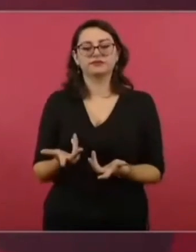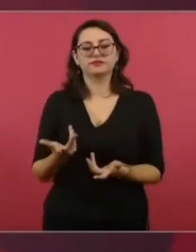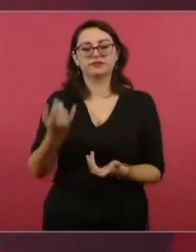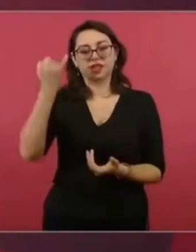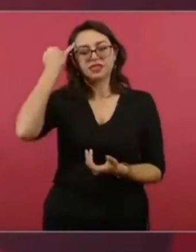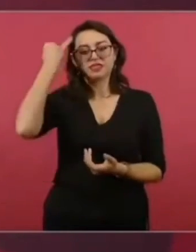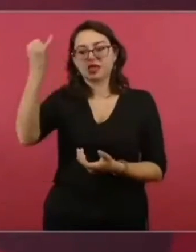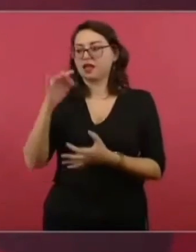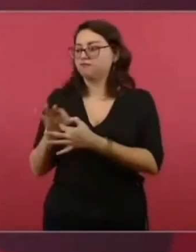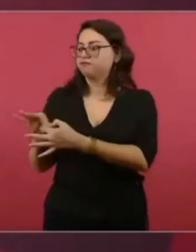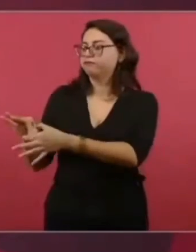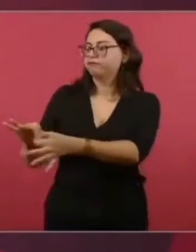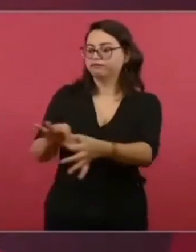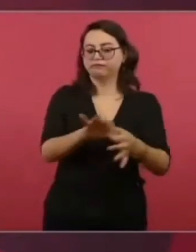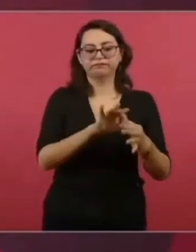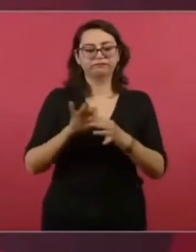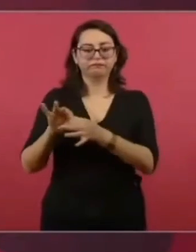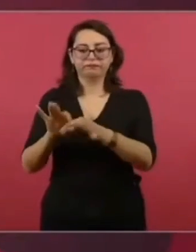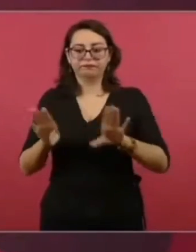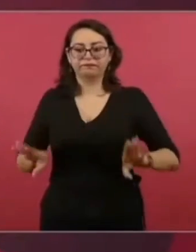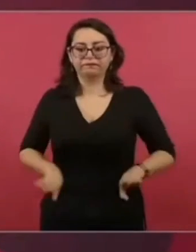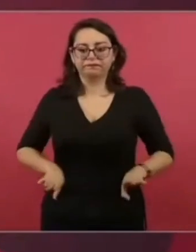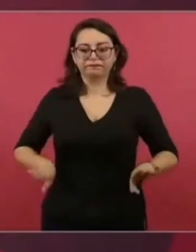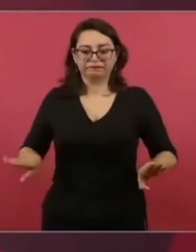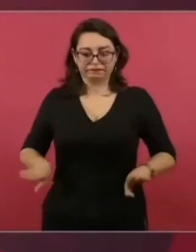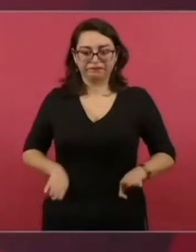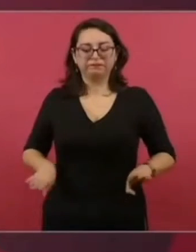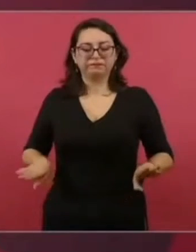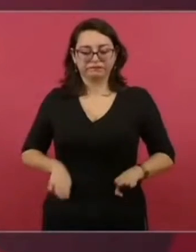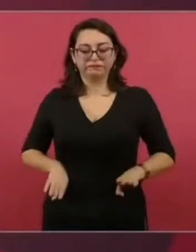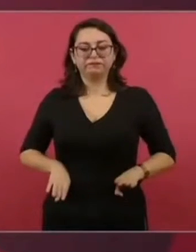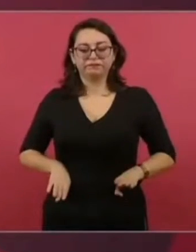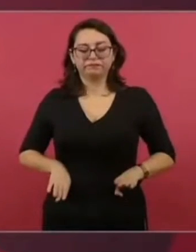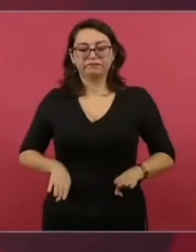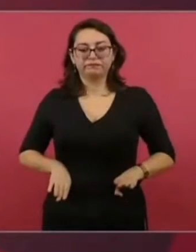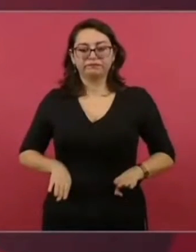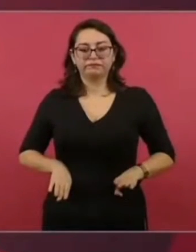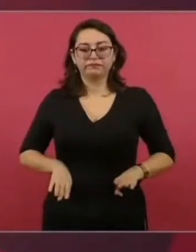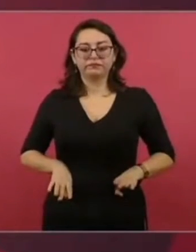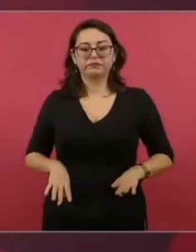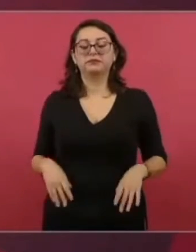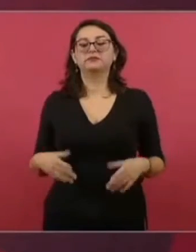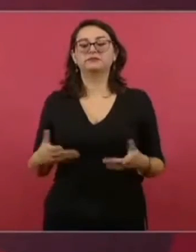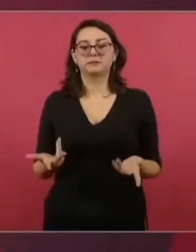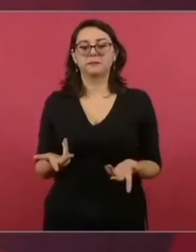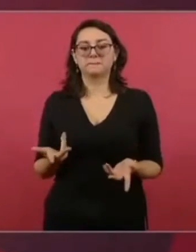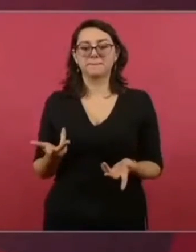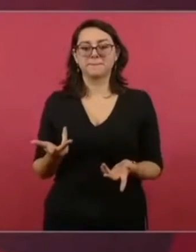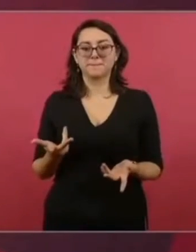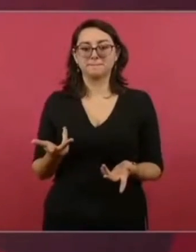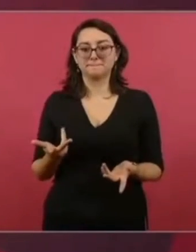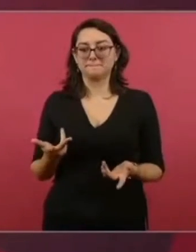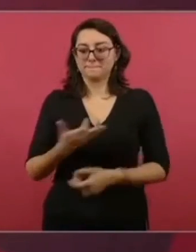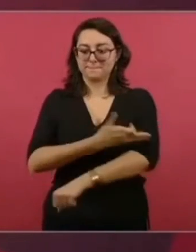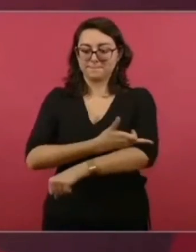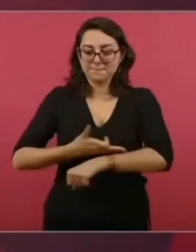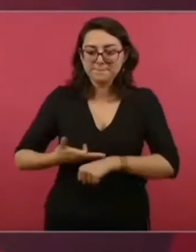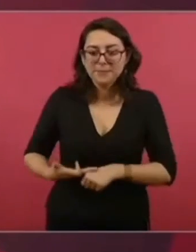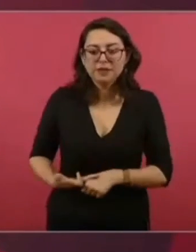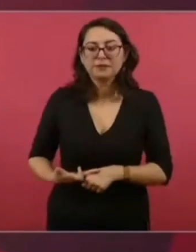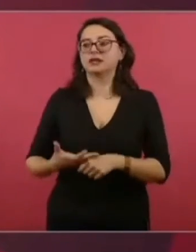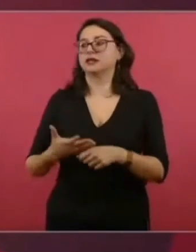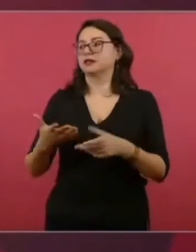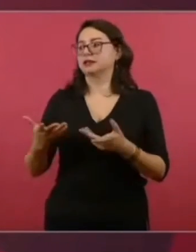idiosincrasia, de cómo somos, cómo es nuestro pueblo, cómo son nuestras familias,